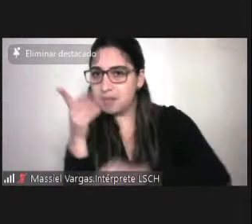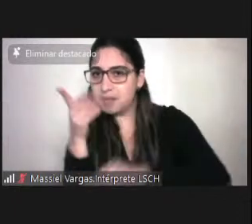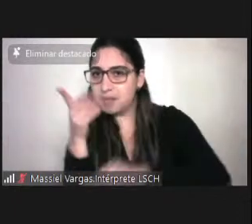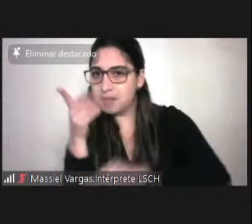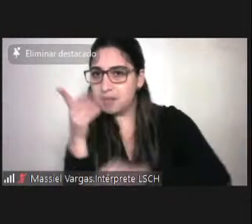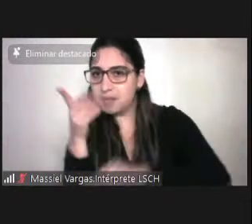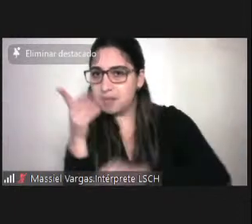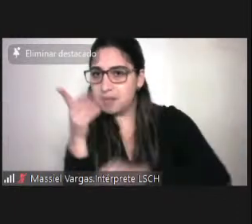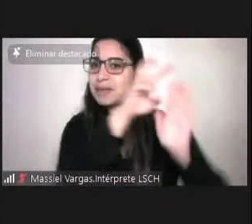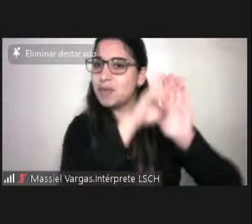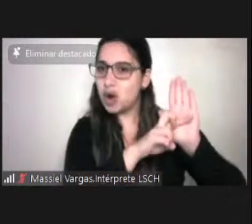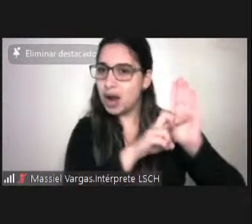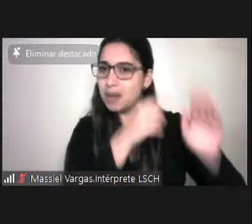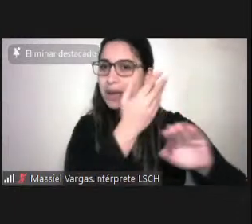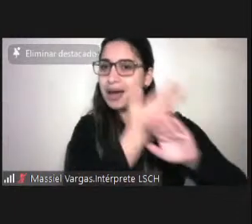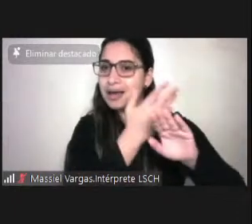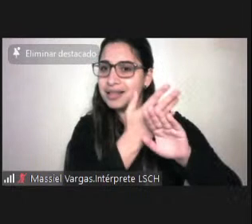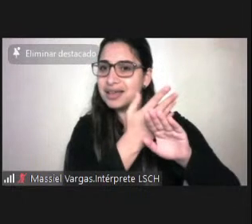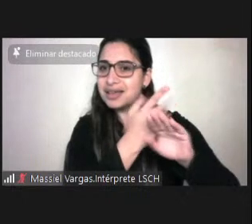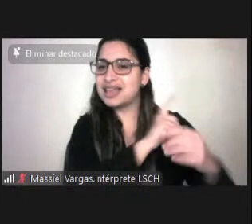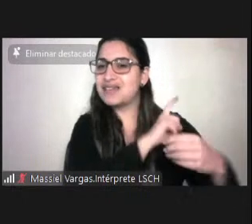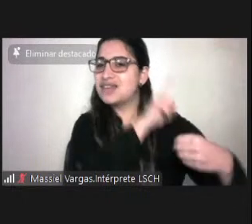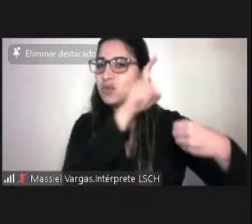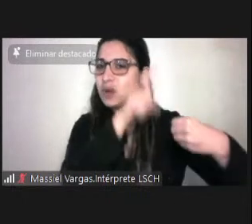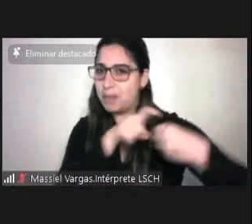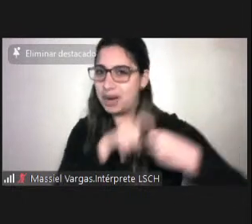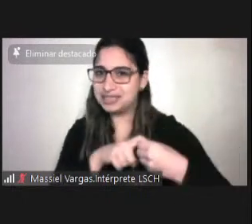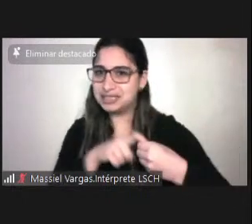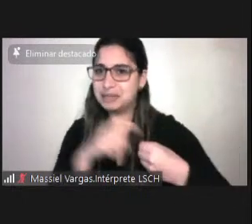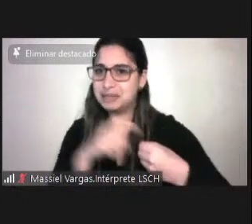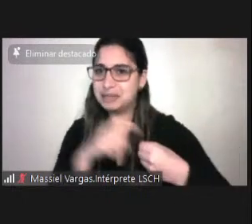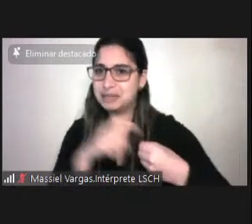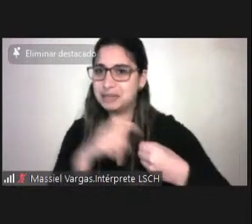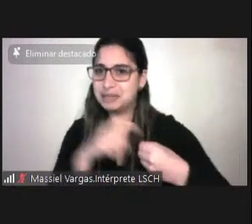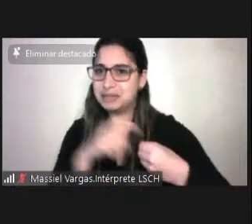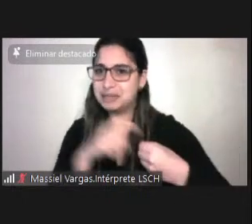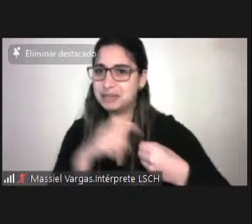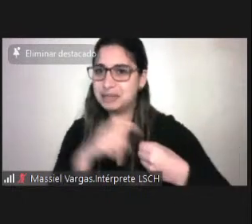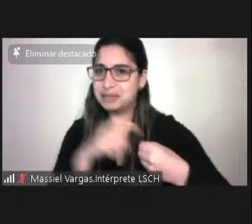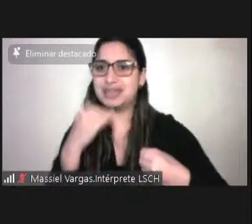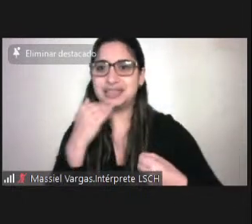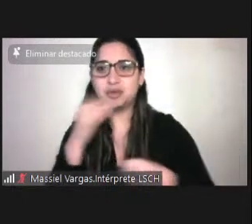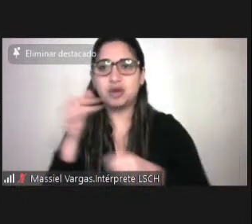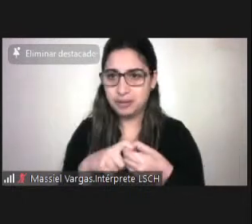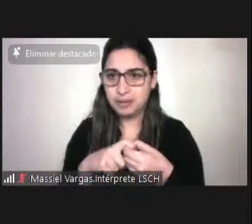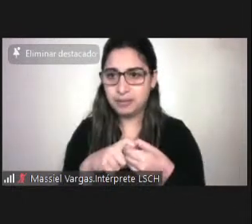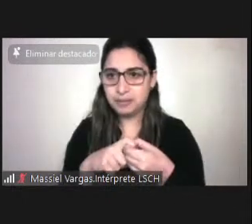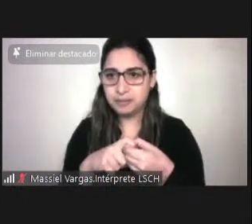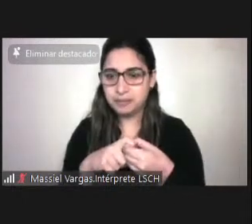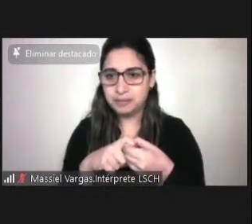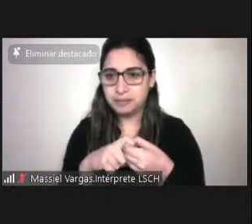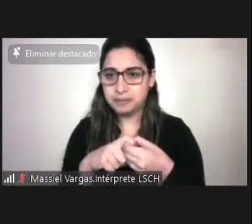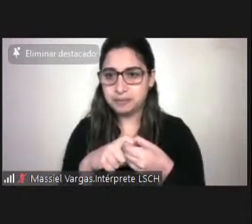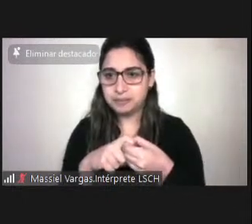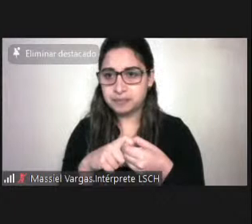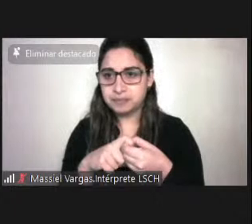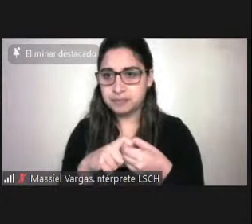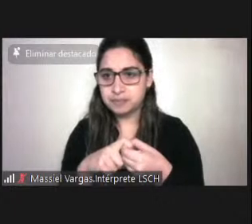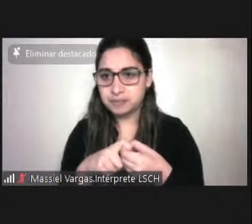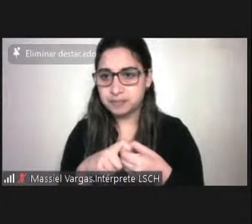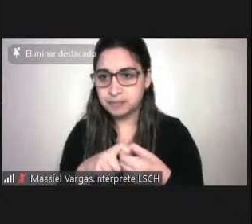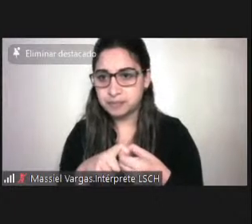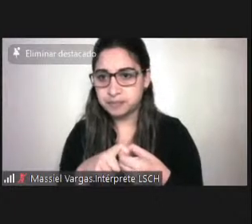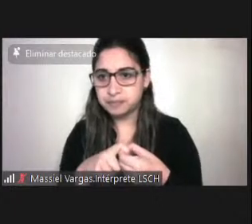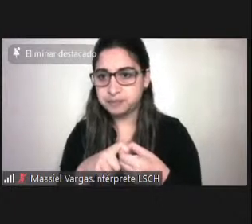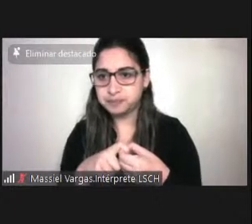tener una pota de participación de ellos. Deben ser evaluados por las personas con discapacidad. Para eso están también las consultas a las